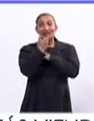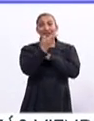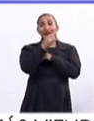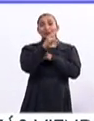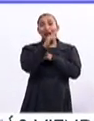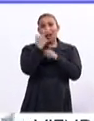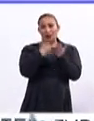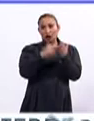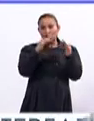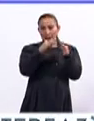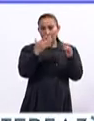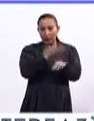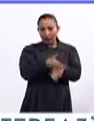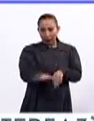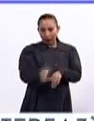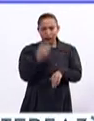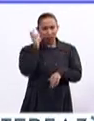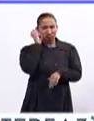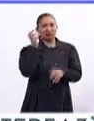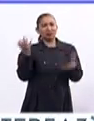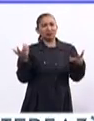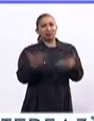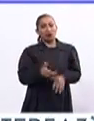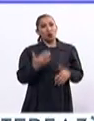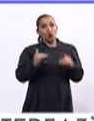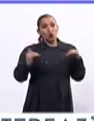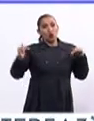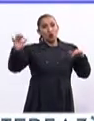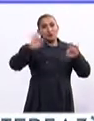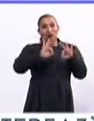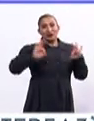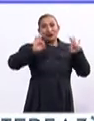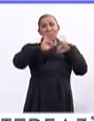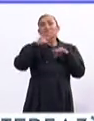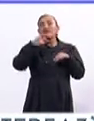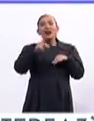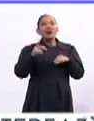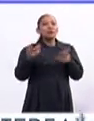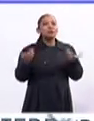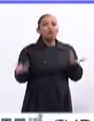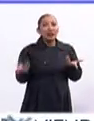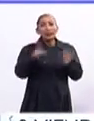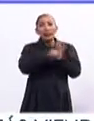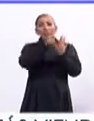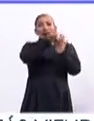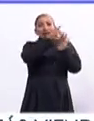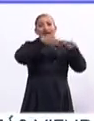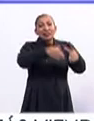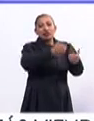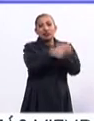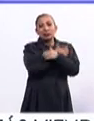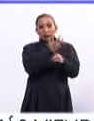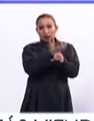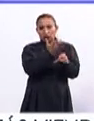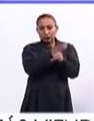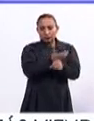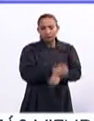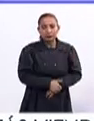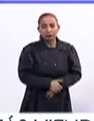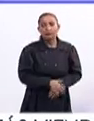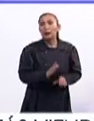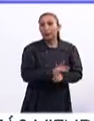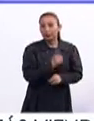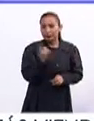hispana en la Casa Blanca. Suena esto, pues es un título bastante importante, pero es del Departamento de Educación de los Estados Unidos.